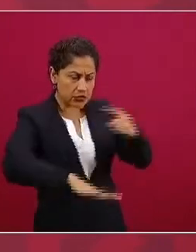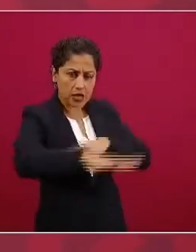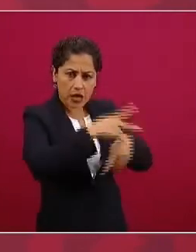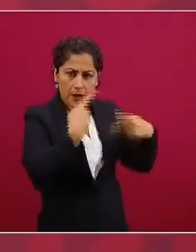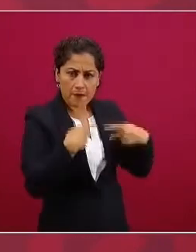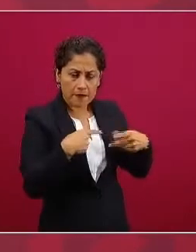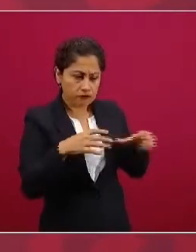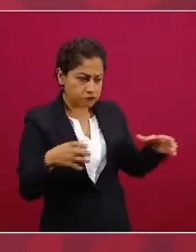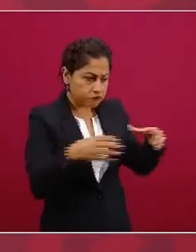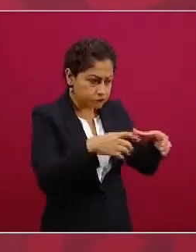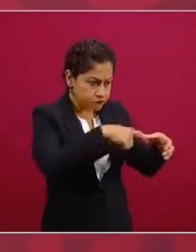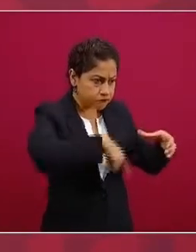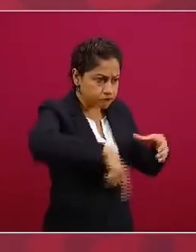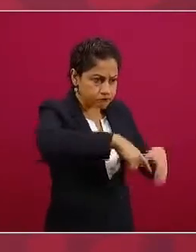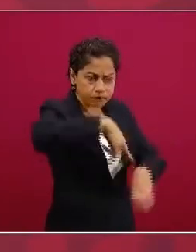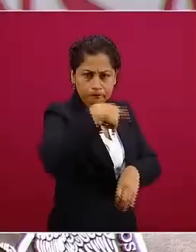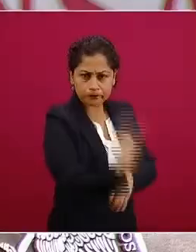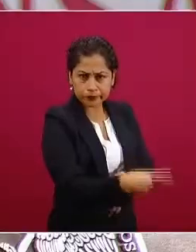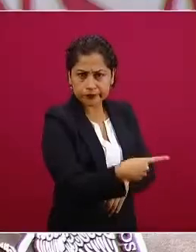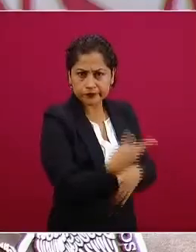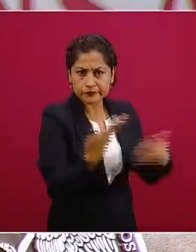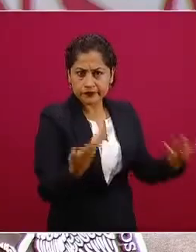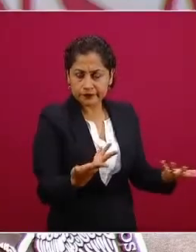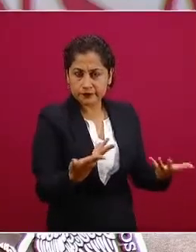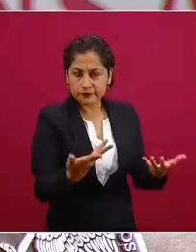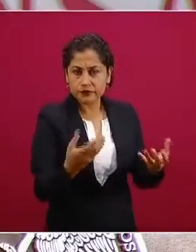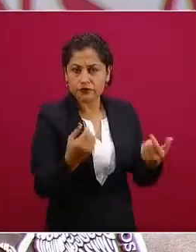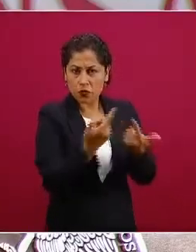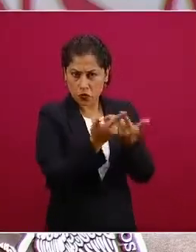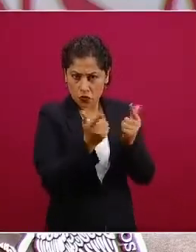cuando mucho a la clase media